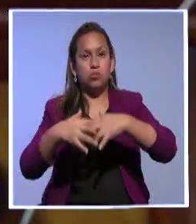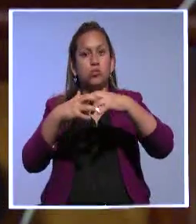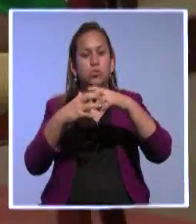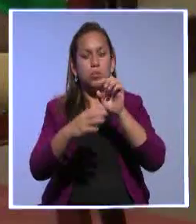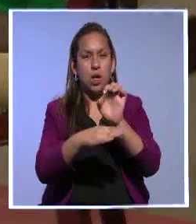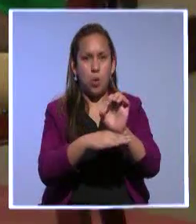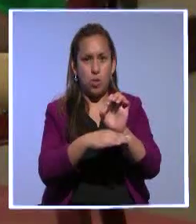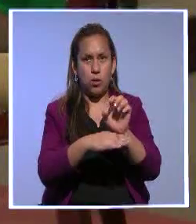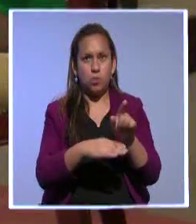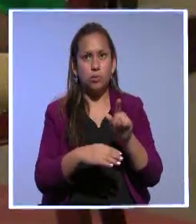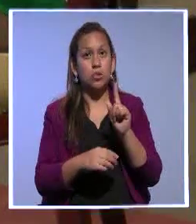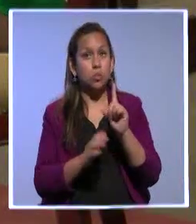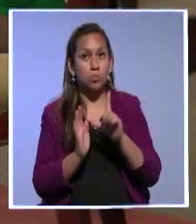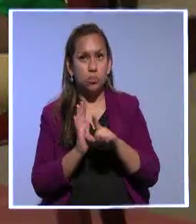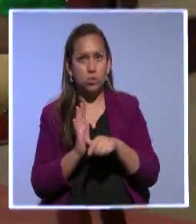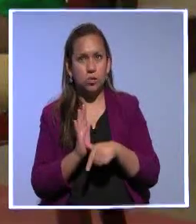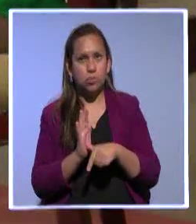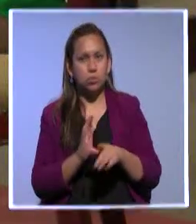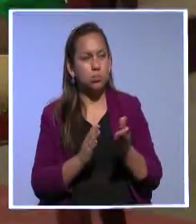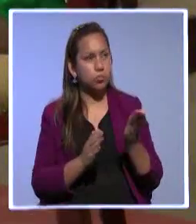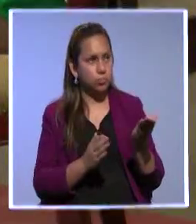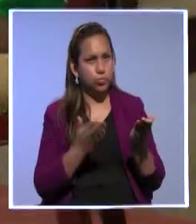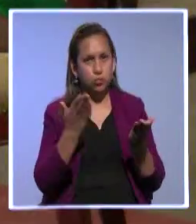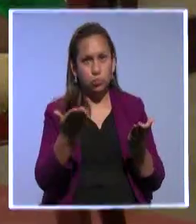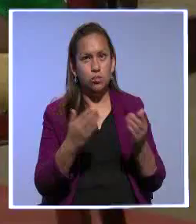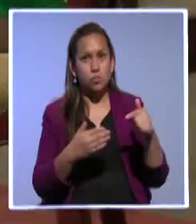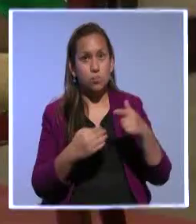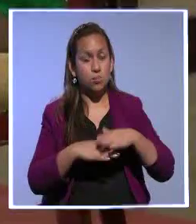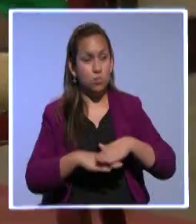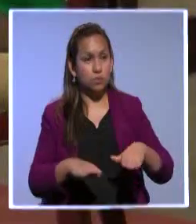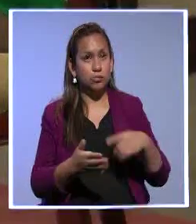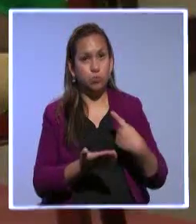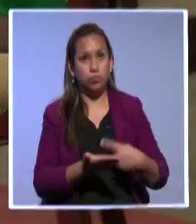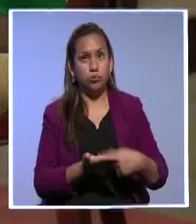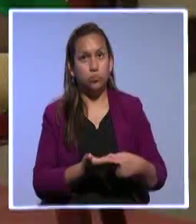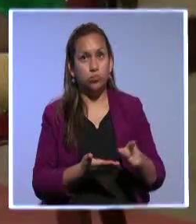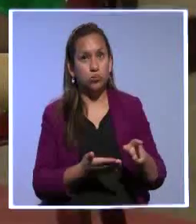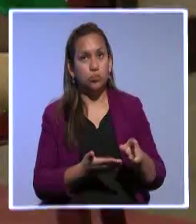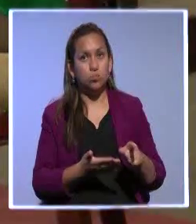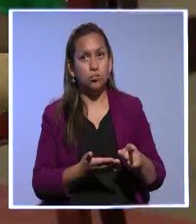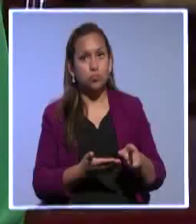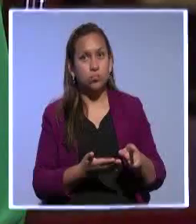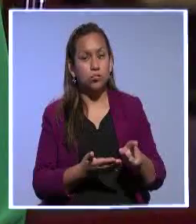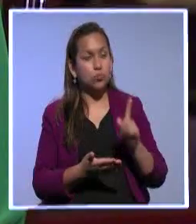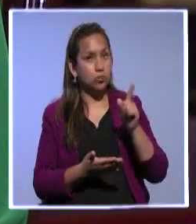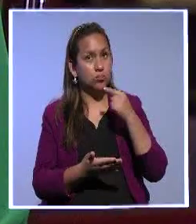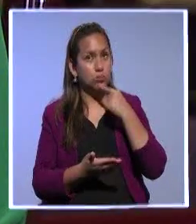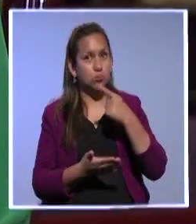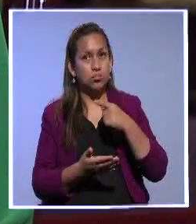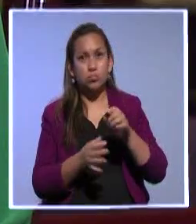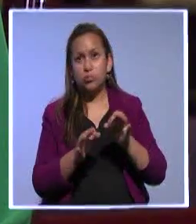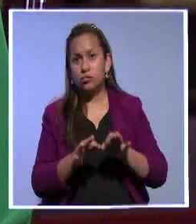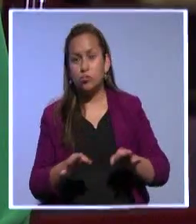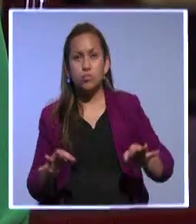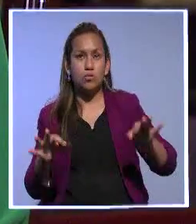Correcto. Me queda apenas un minuto para cada uno, asambleístas, para concluir este debate. Evidentemente, será fundamental